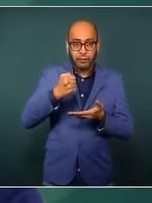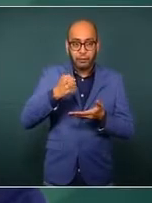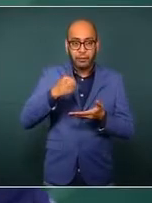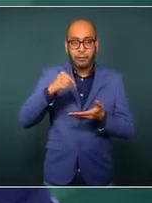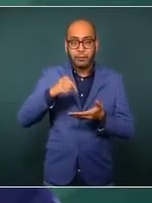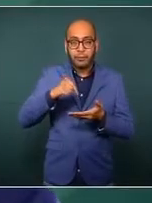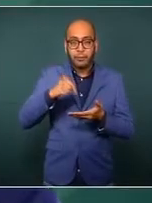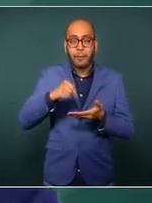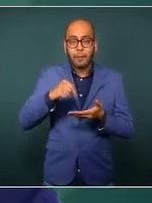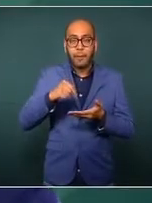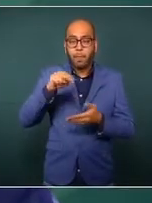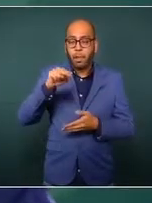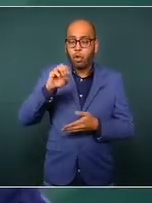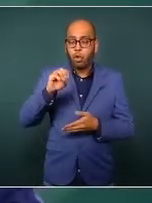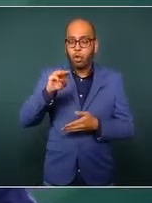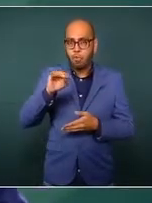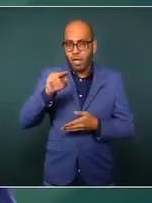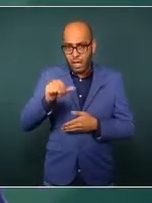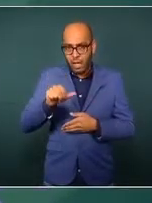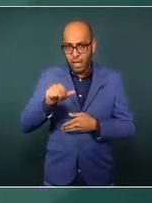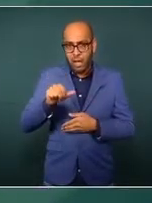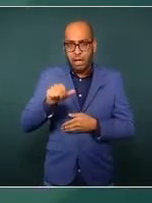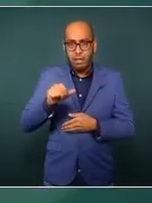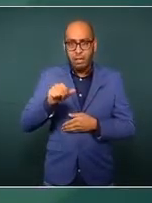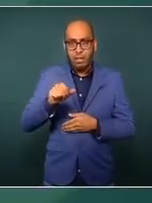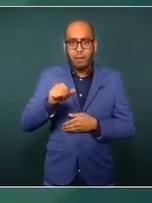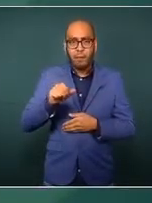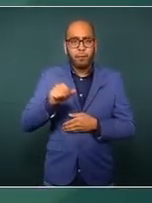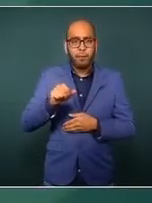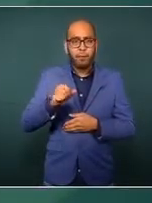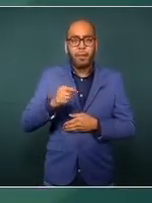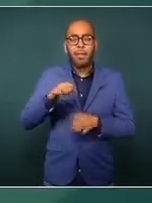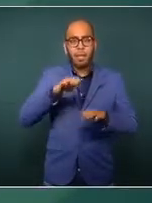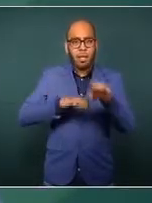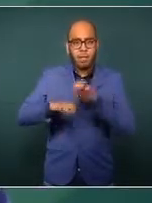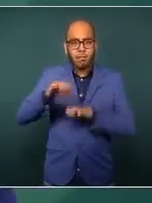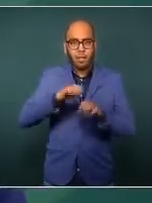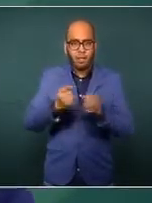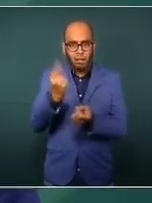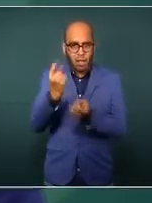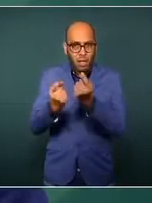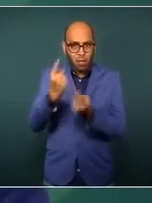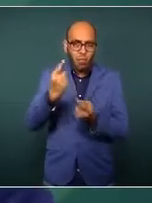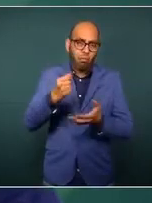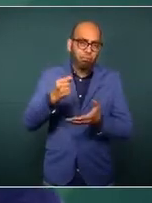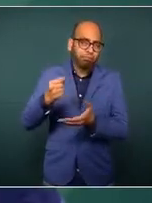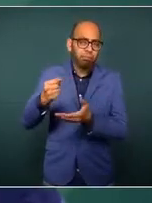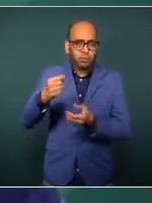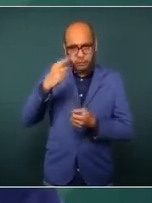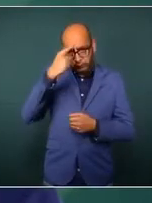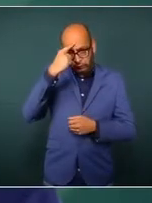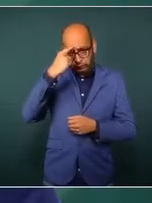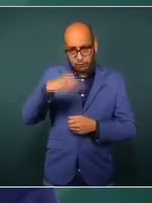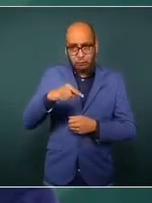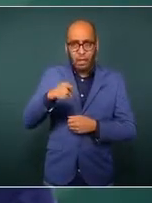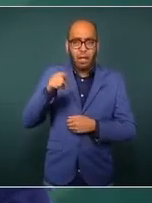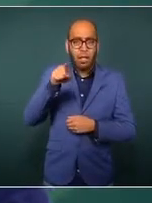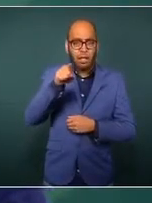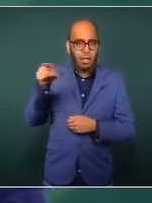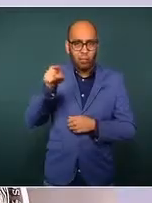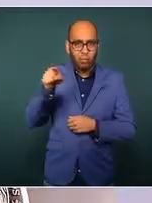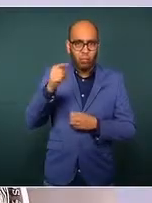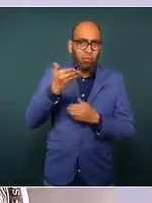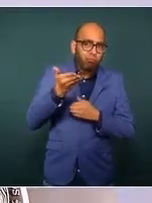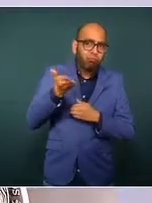se lo estamos regresando a los empresarios para que no despidan a sus trabajadores.